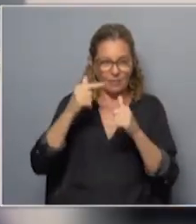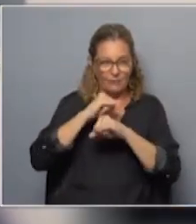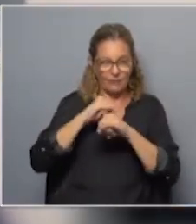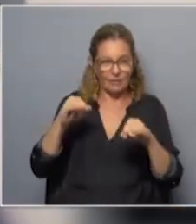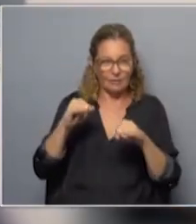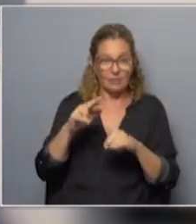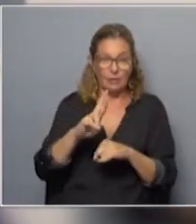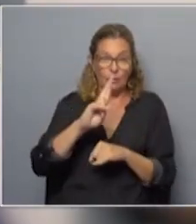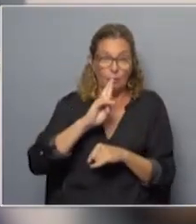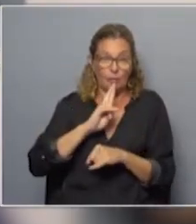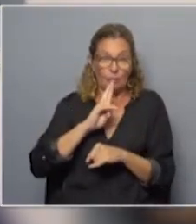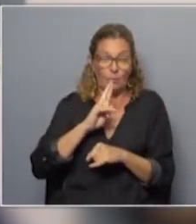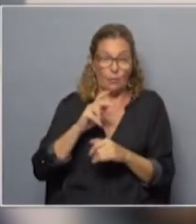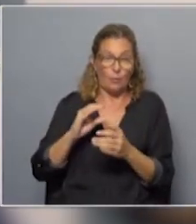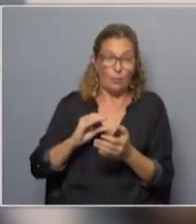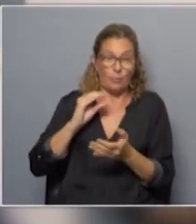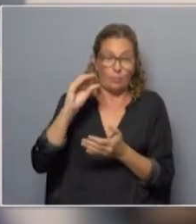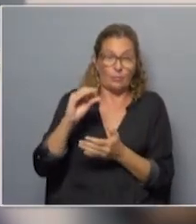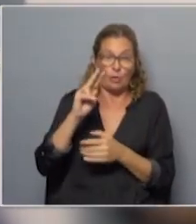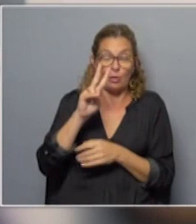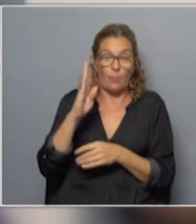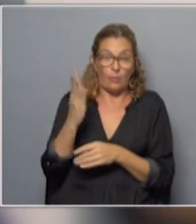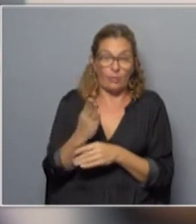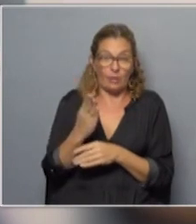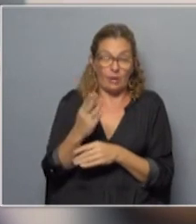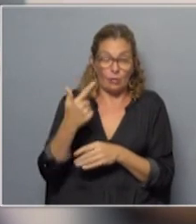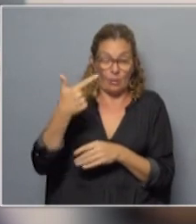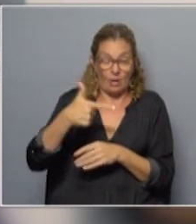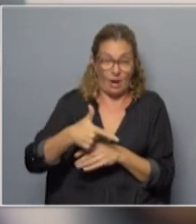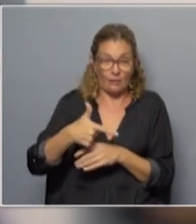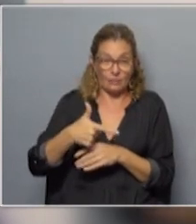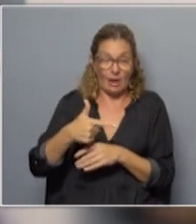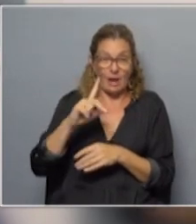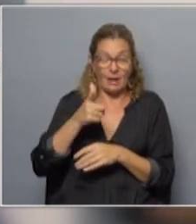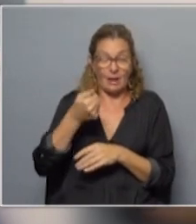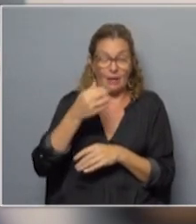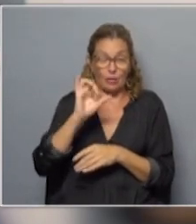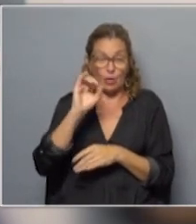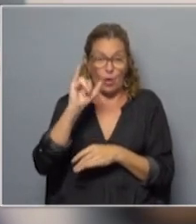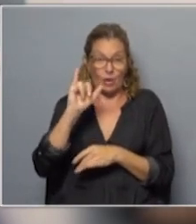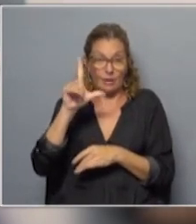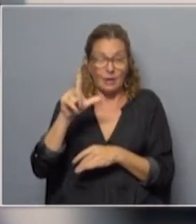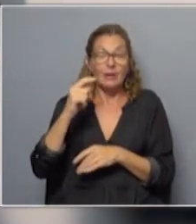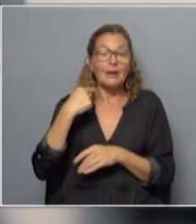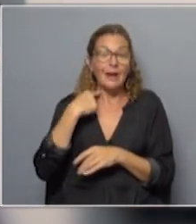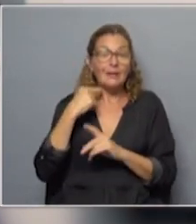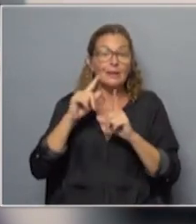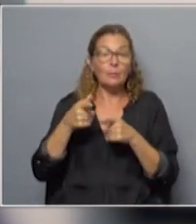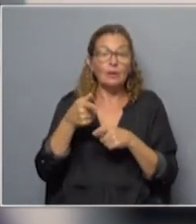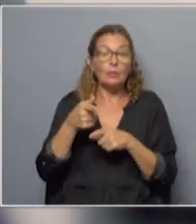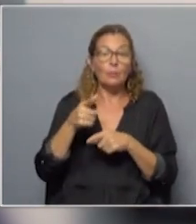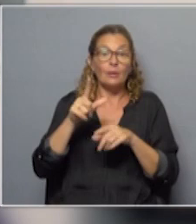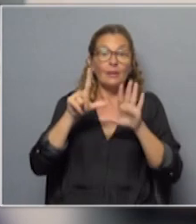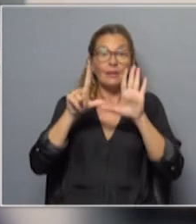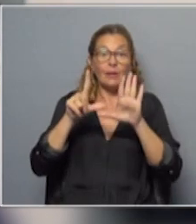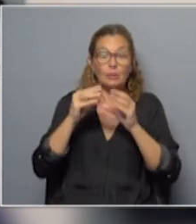Se resolvió ir por un incremento de 2% en lo que tiene que ver con Nasda, en lo que tiene que ver con gasoil y también con Supergas. Este representa el